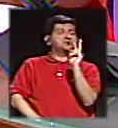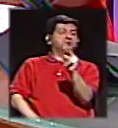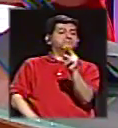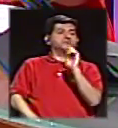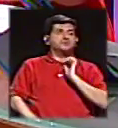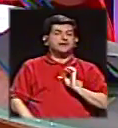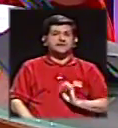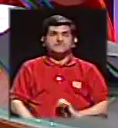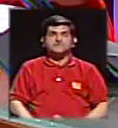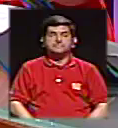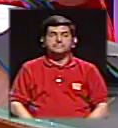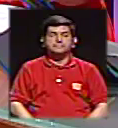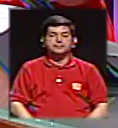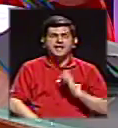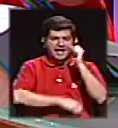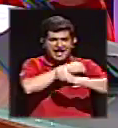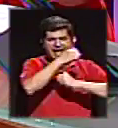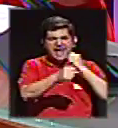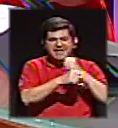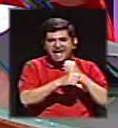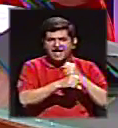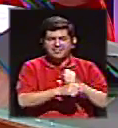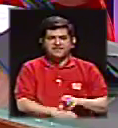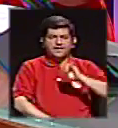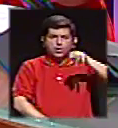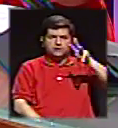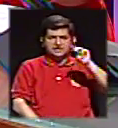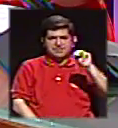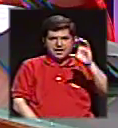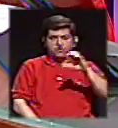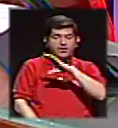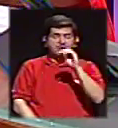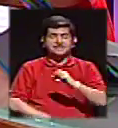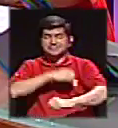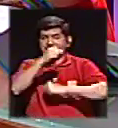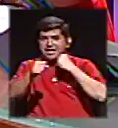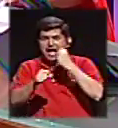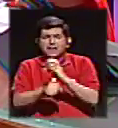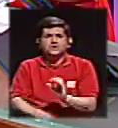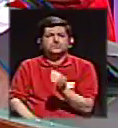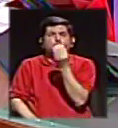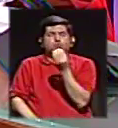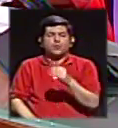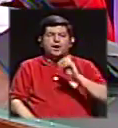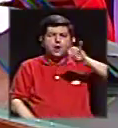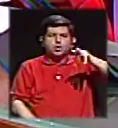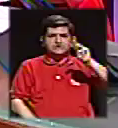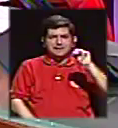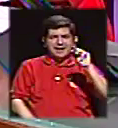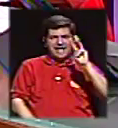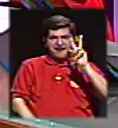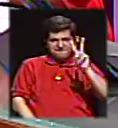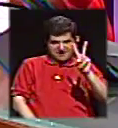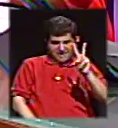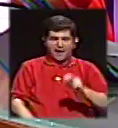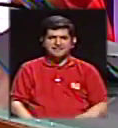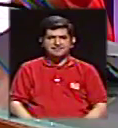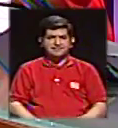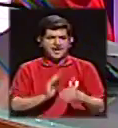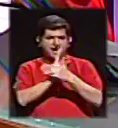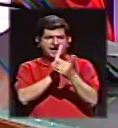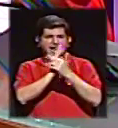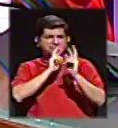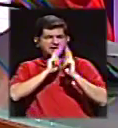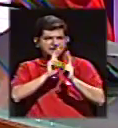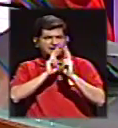la edad de Corrales y la juventud de Villalta, digamos que en capacidad